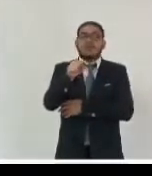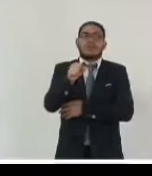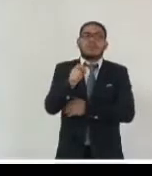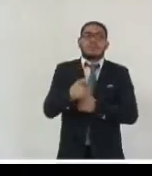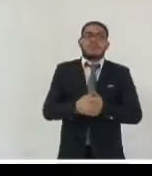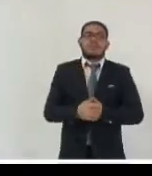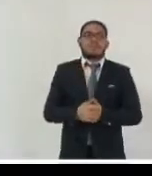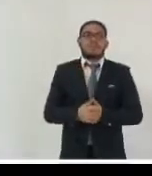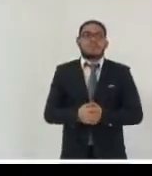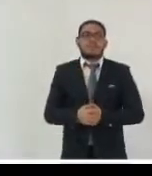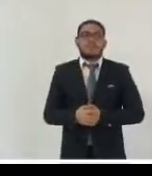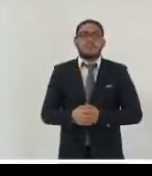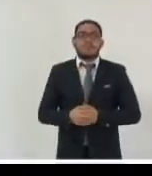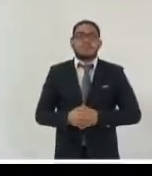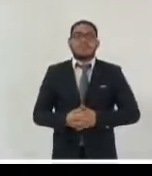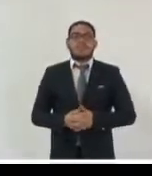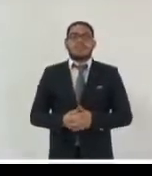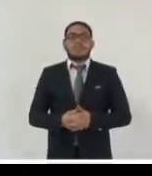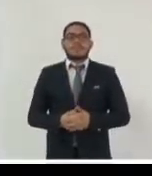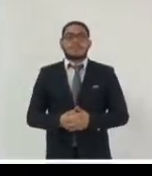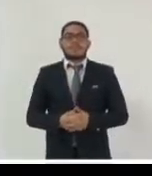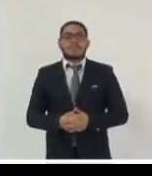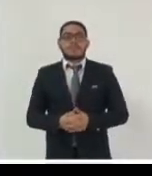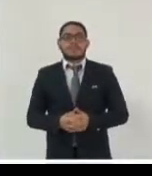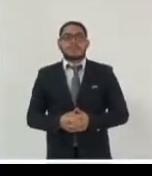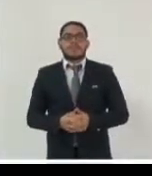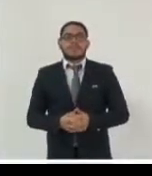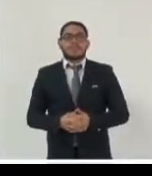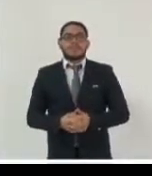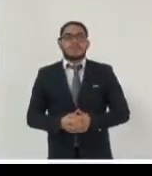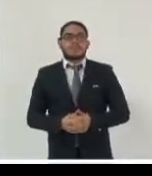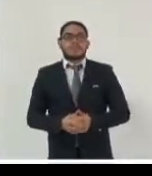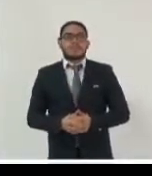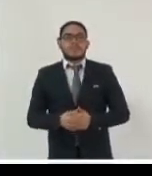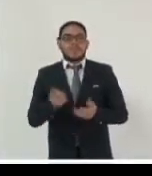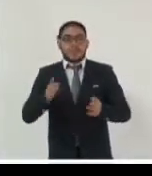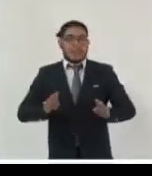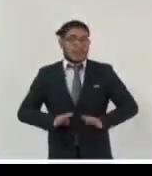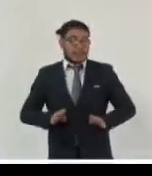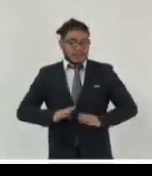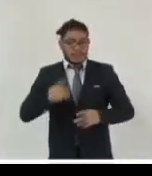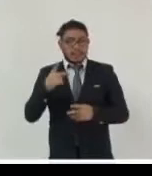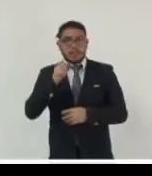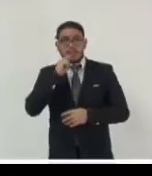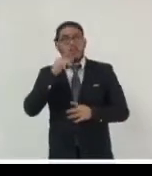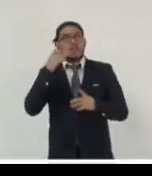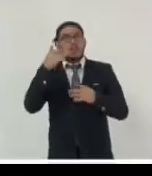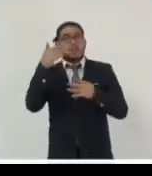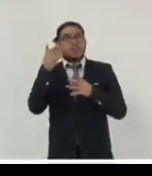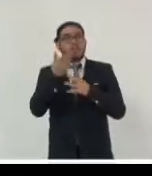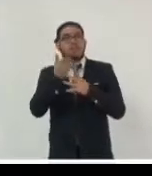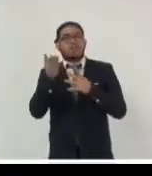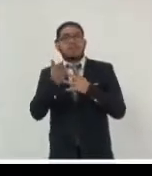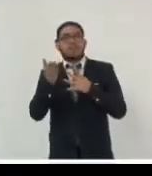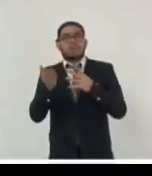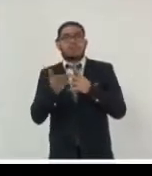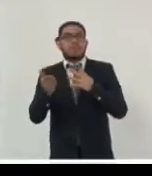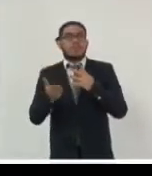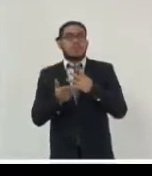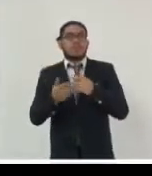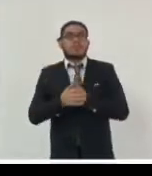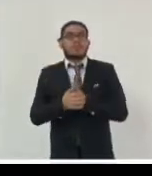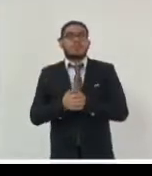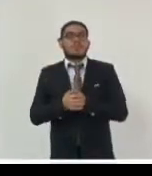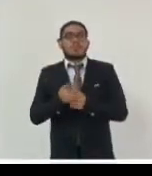menos en nuestras latitudes el principal problema es que en una necesidad disciplinaria una de las voces más importantes que sería la de la